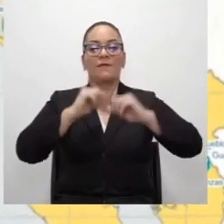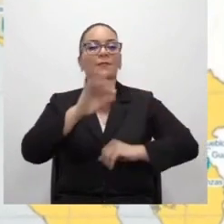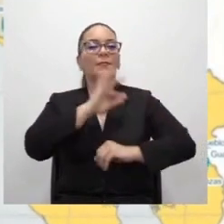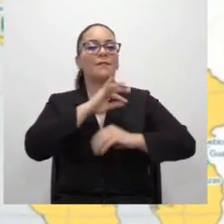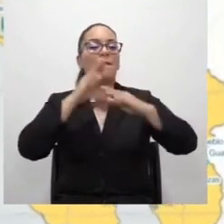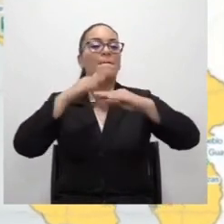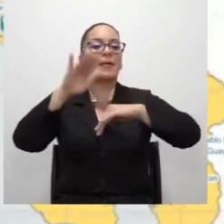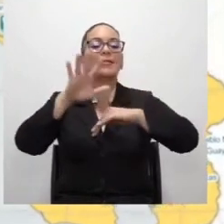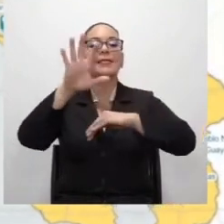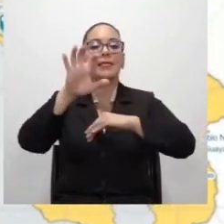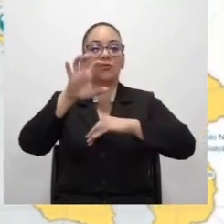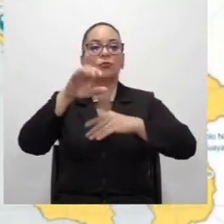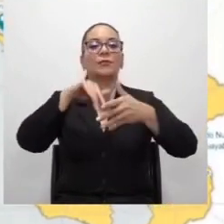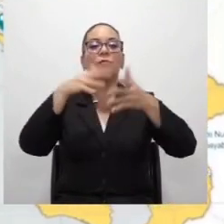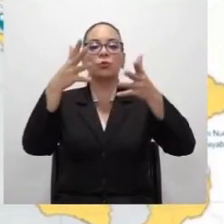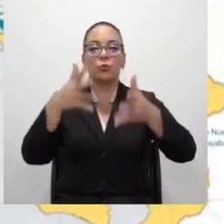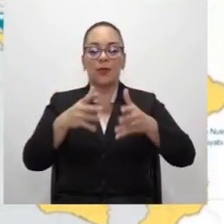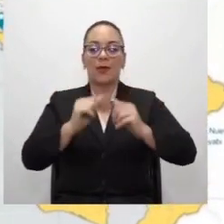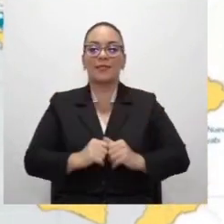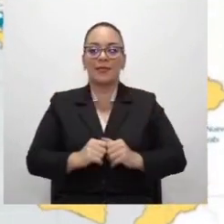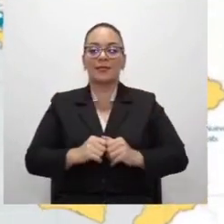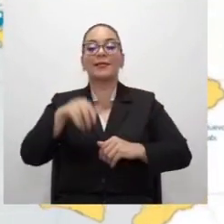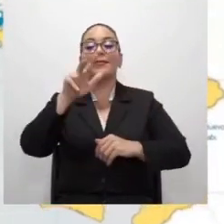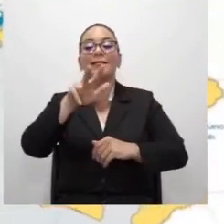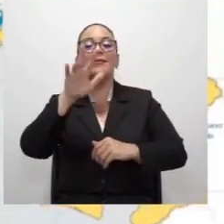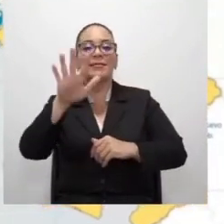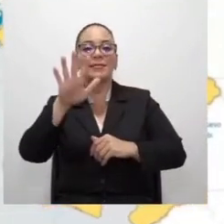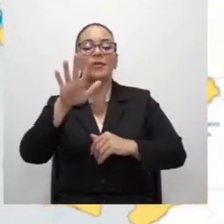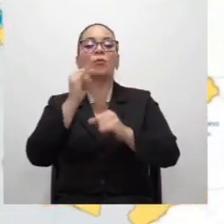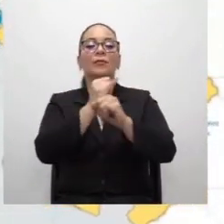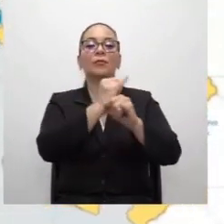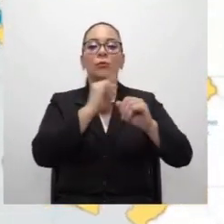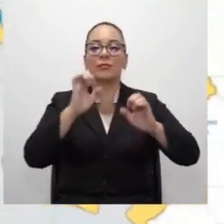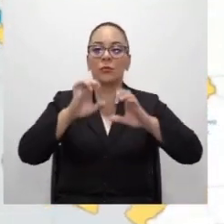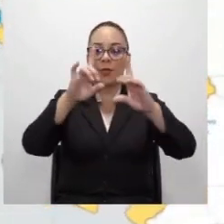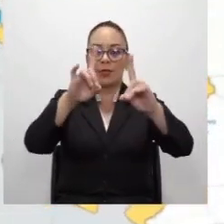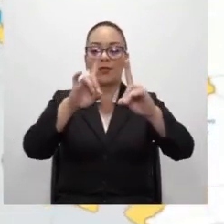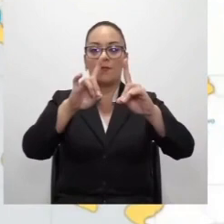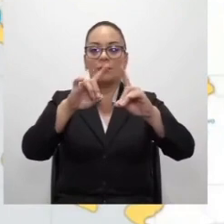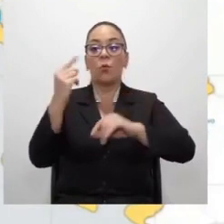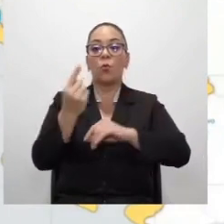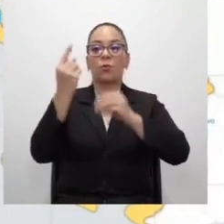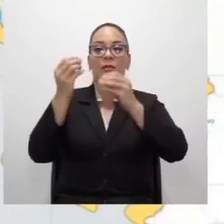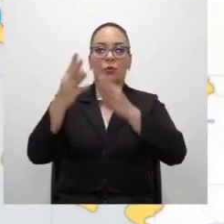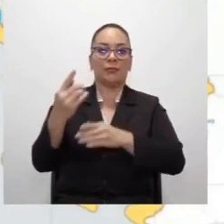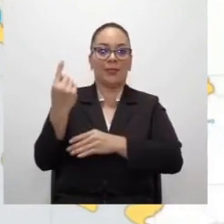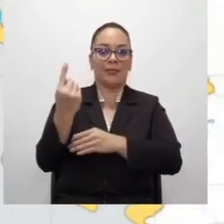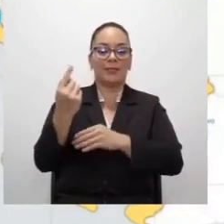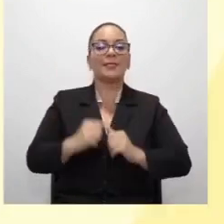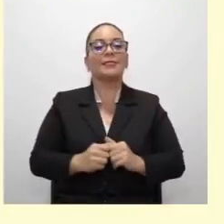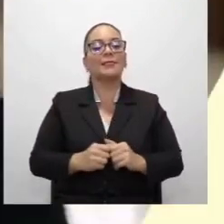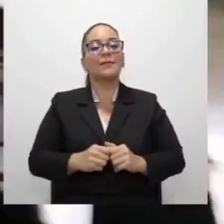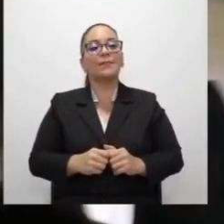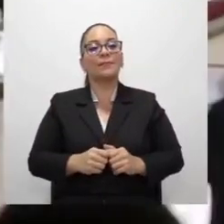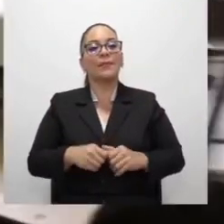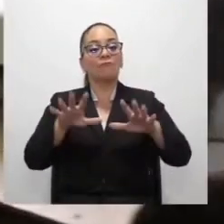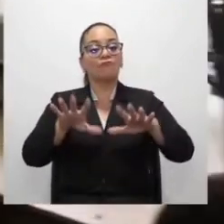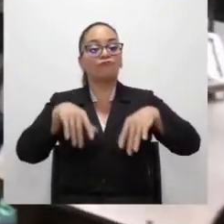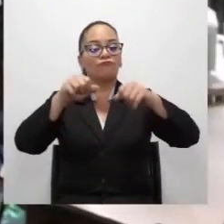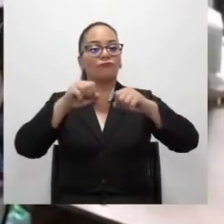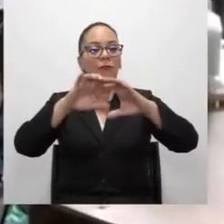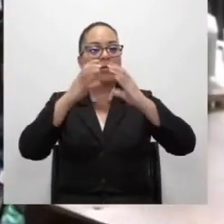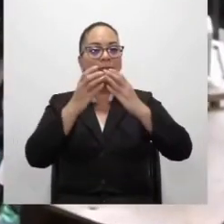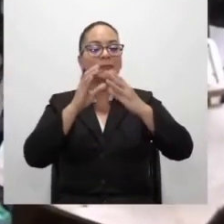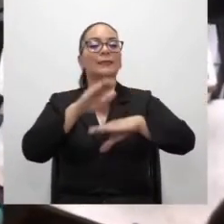más de 500 estudiantes de 35 centros educativos unidocentes, llevando clases de inglés a